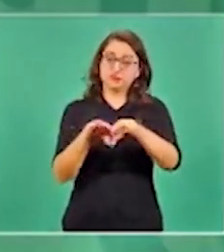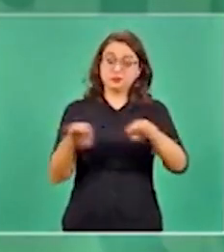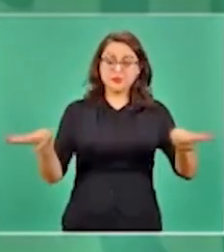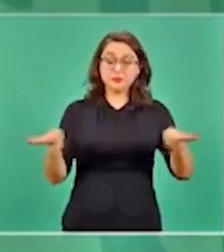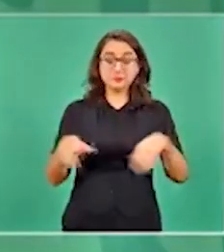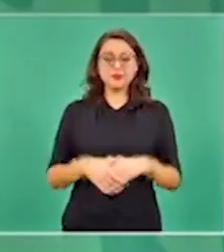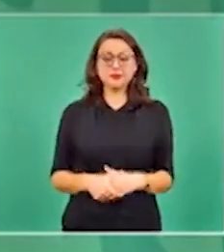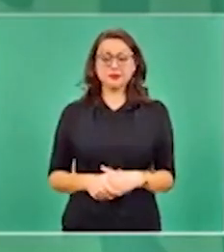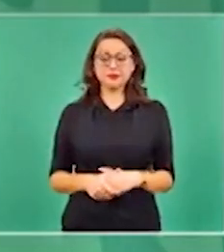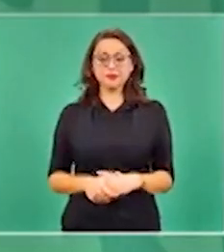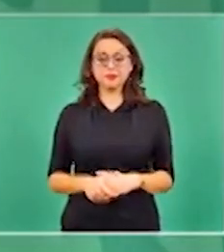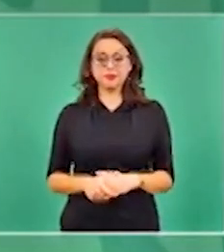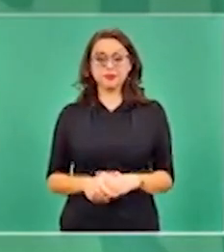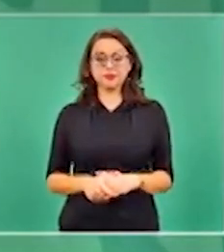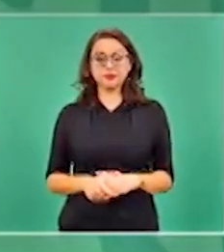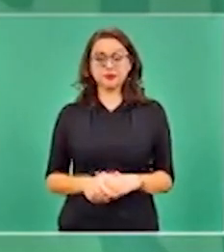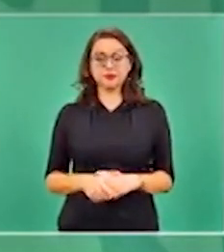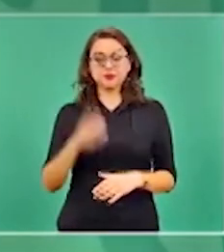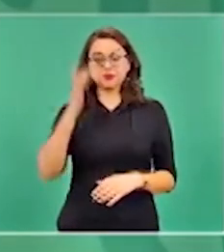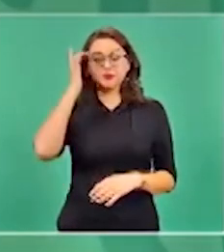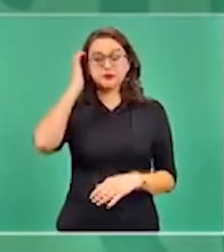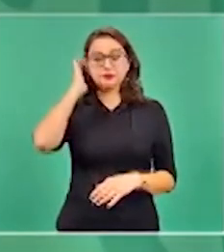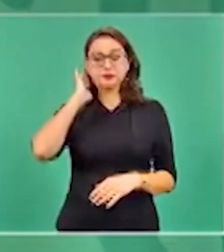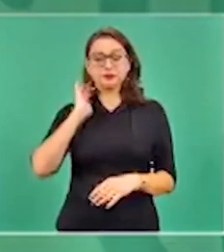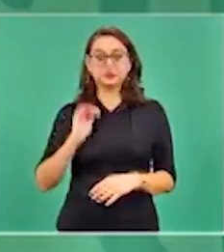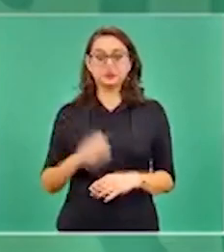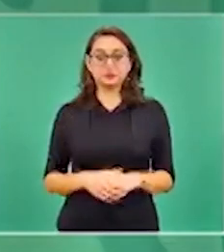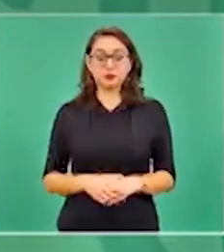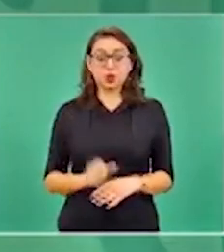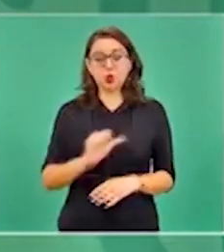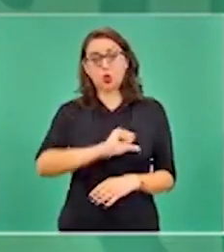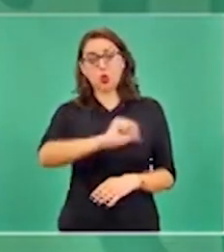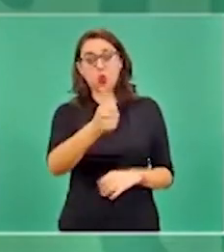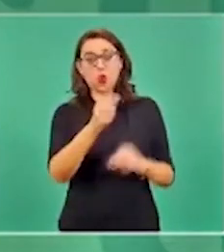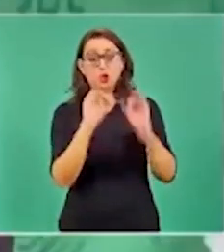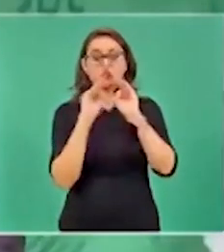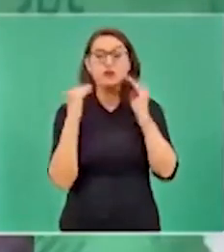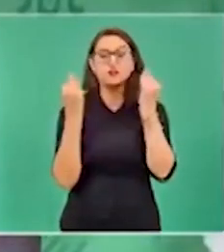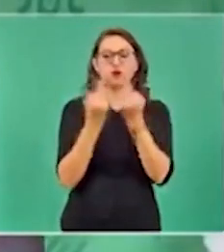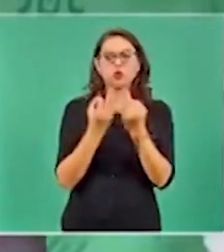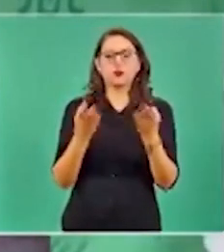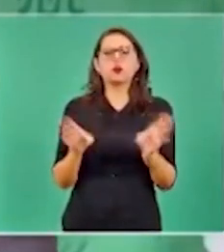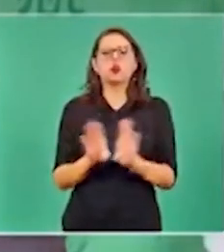Lo otro, a ver, pongan casillas. Entonces,